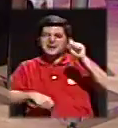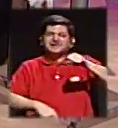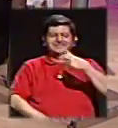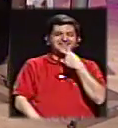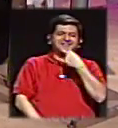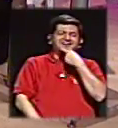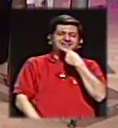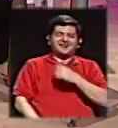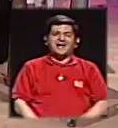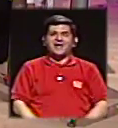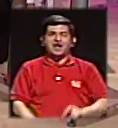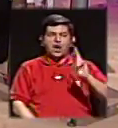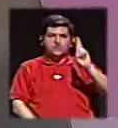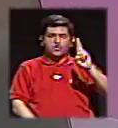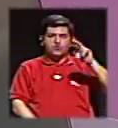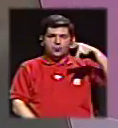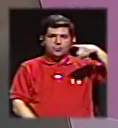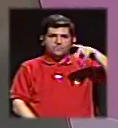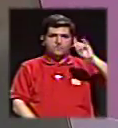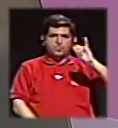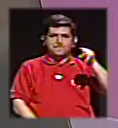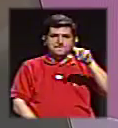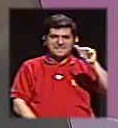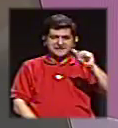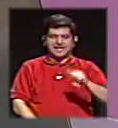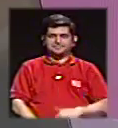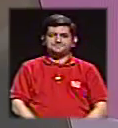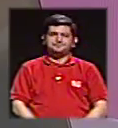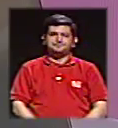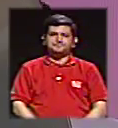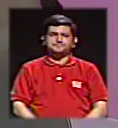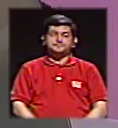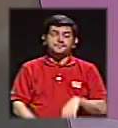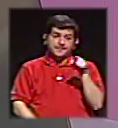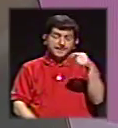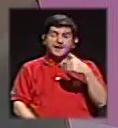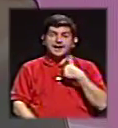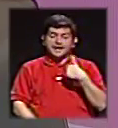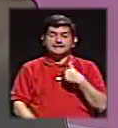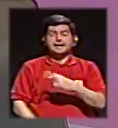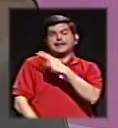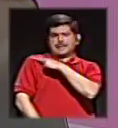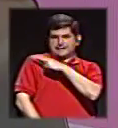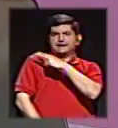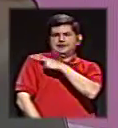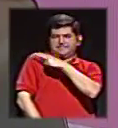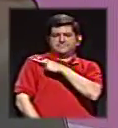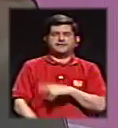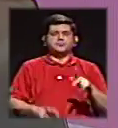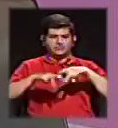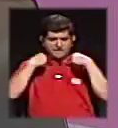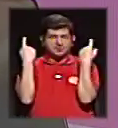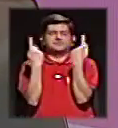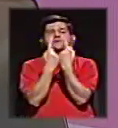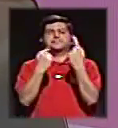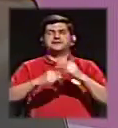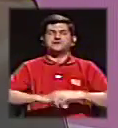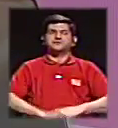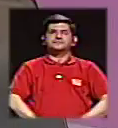Rodolfo Pisa, bueno, tenía la jerarquía de su partido,